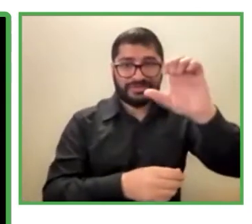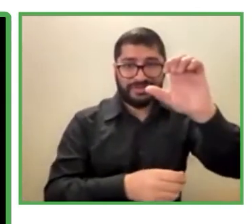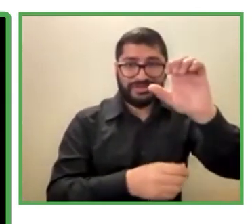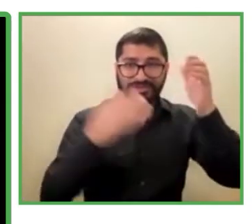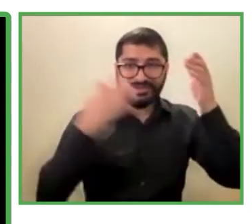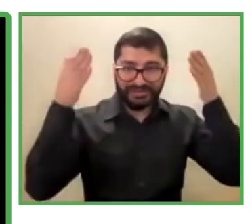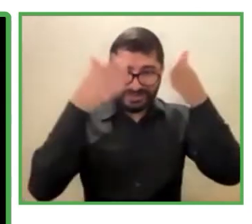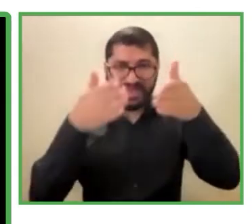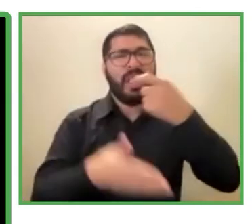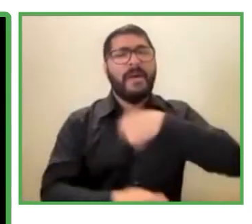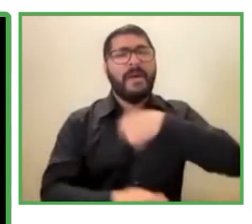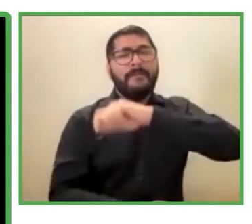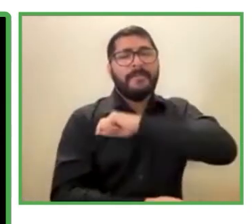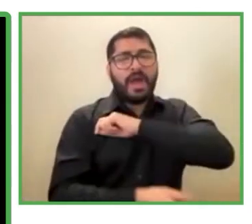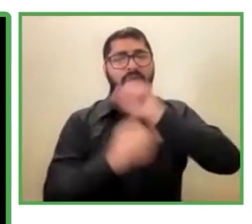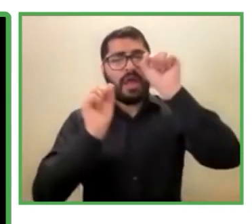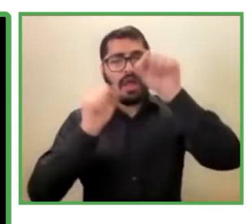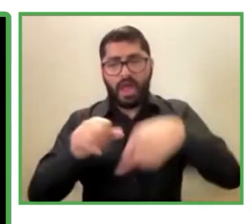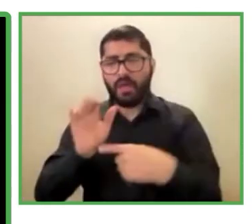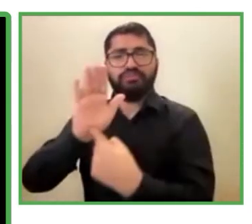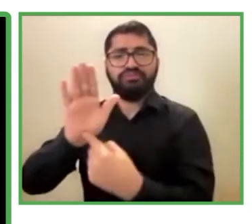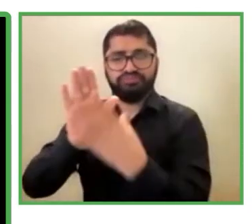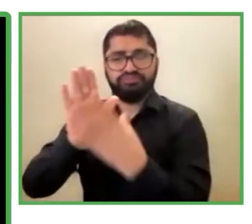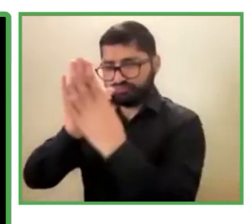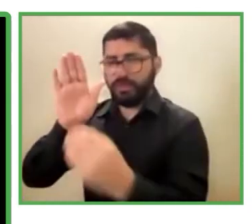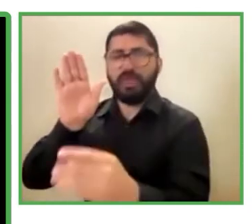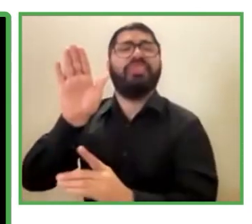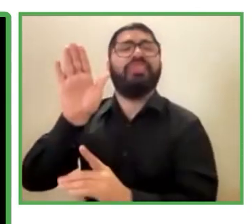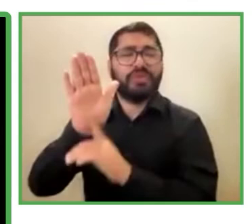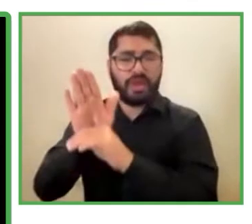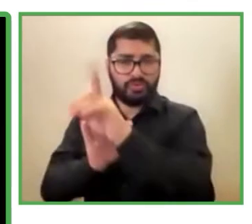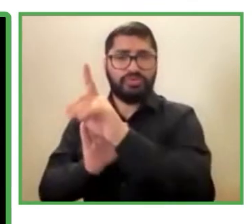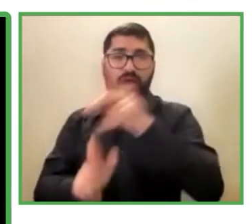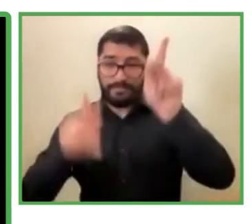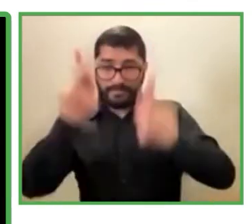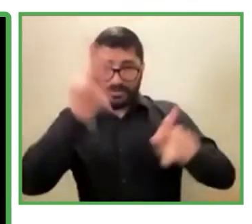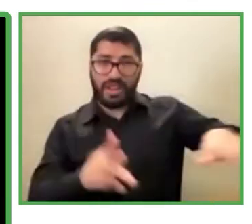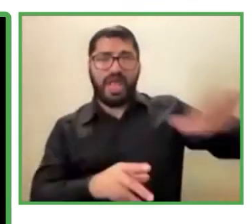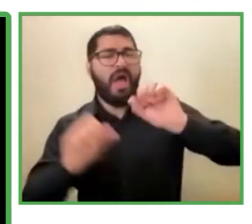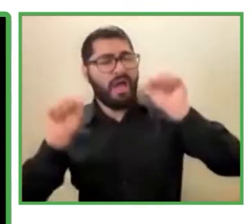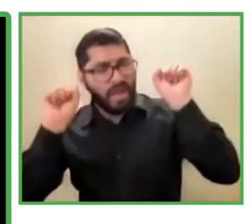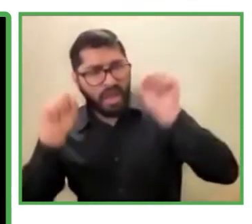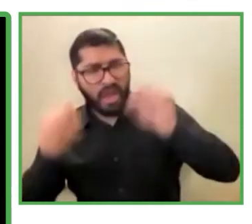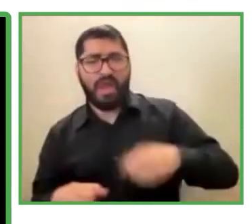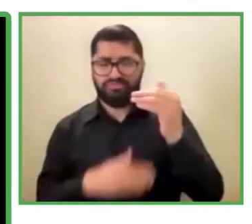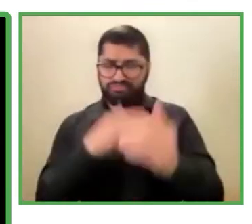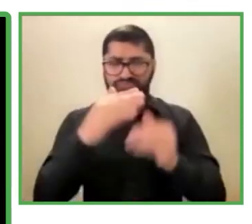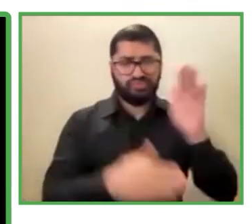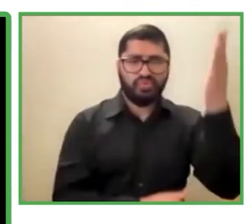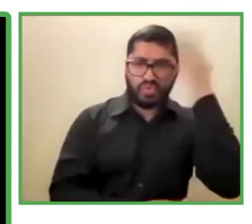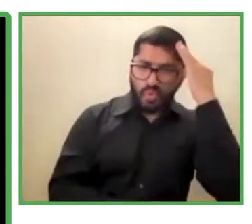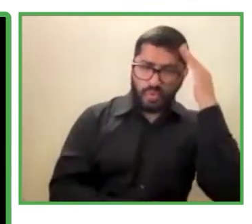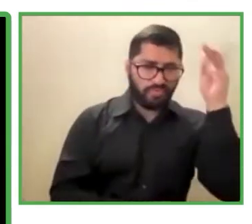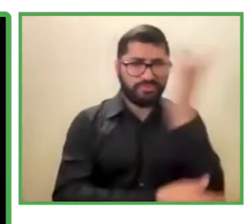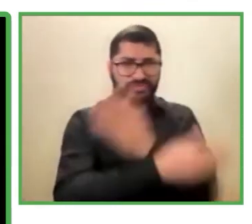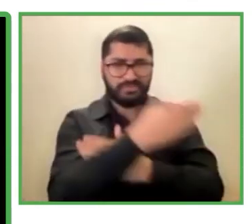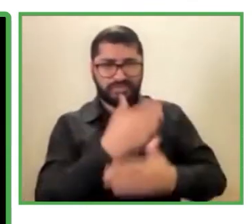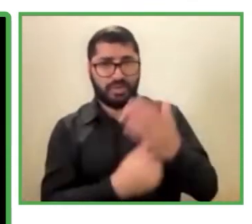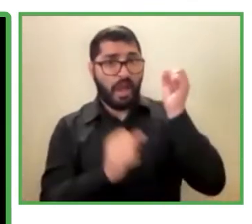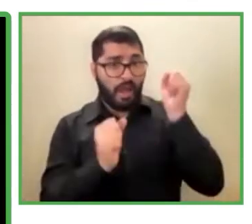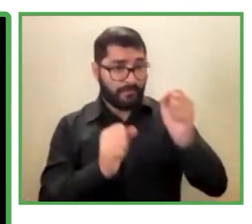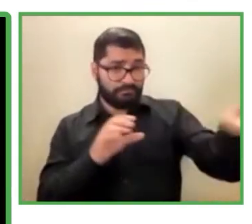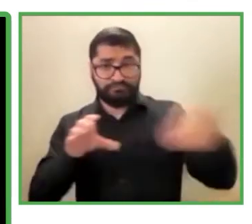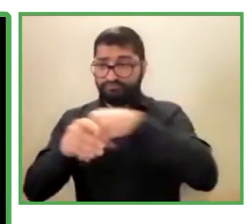rendimiento que tiene una persona con discapacidad cuando es incluida y el impacto positivo que tiene en el entorno